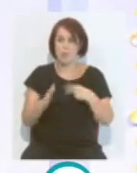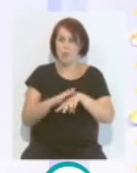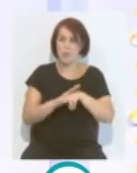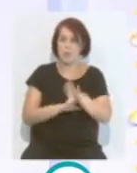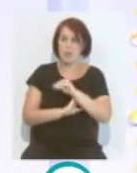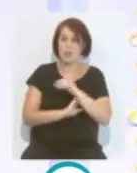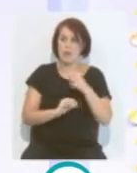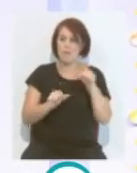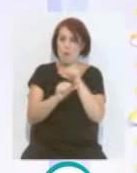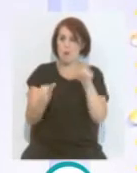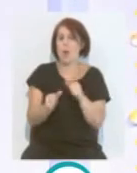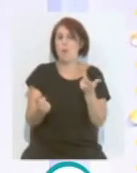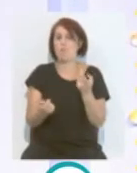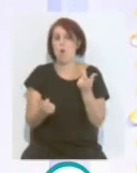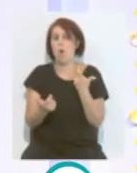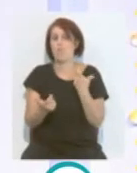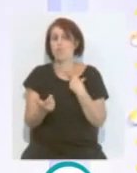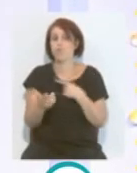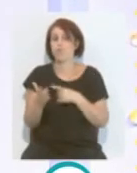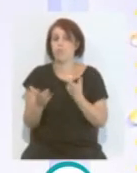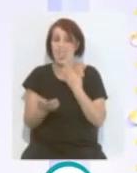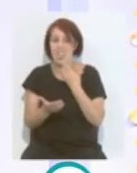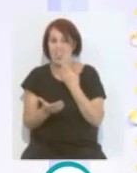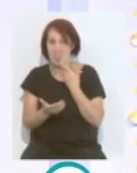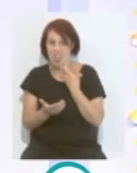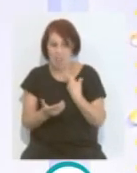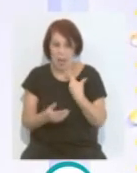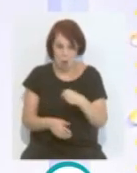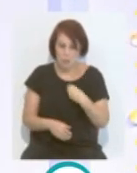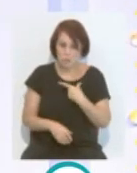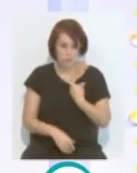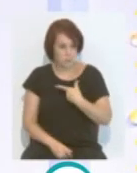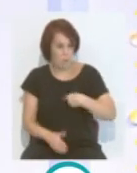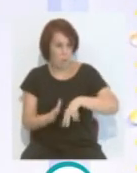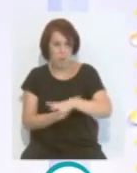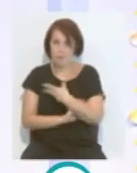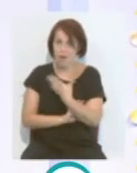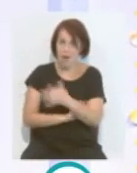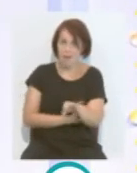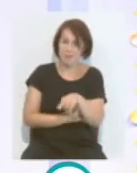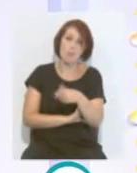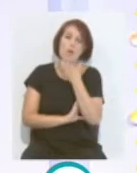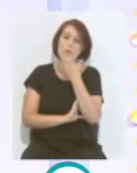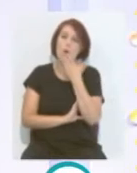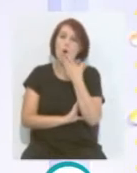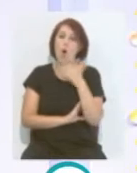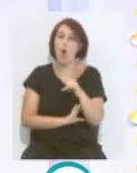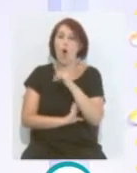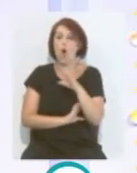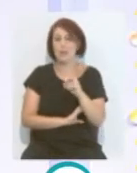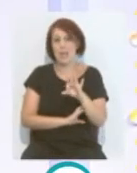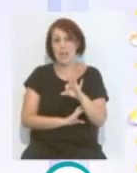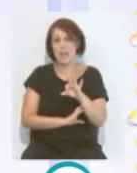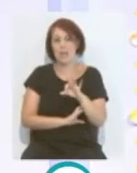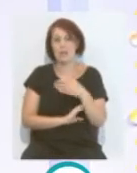de una forma más avanzada, quizás, a la edad que tenían. Como es el caso, por ejemplo, de José Luis, creo que era un futbolista en el centro del campo que iba dos, tres años por